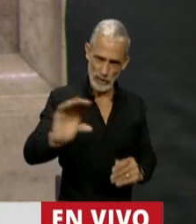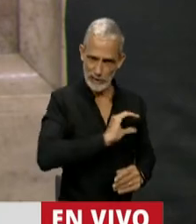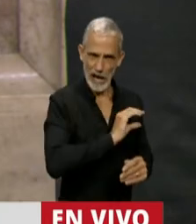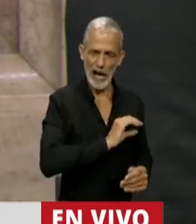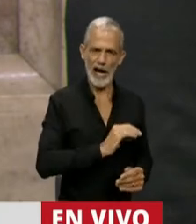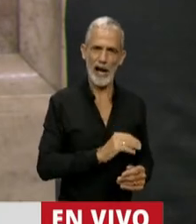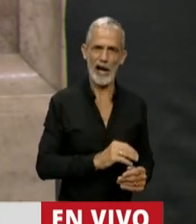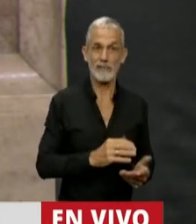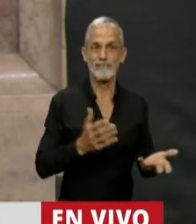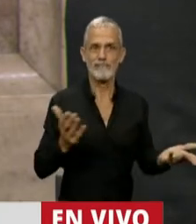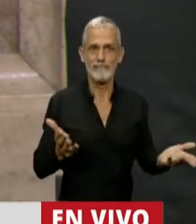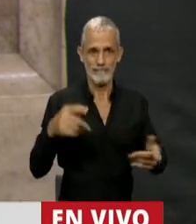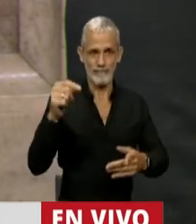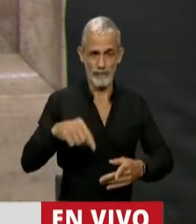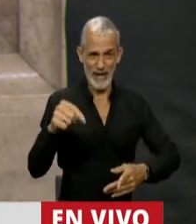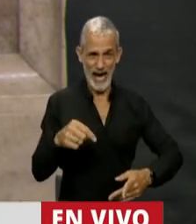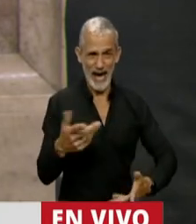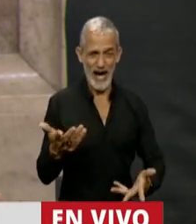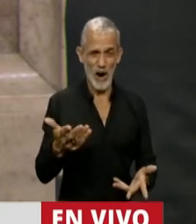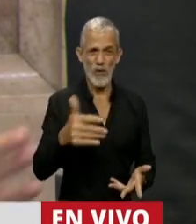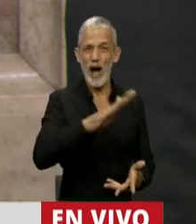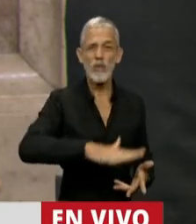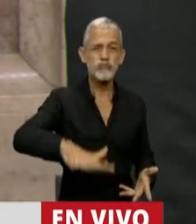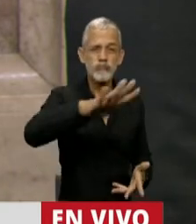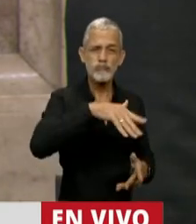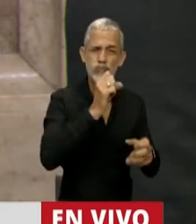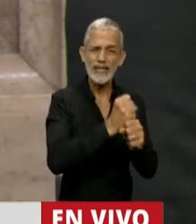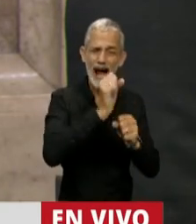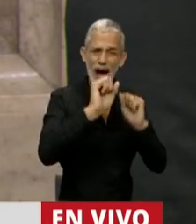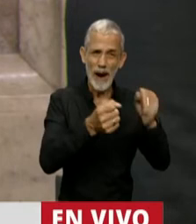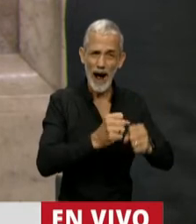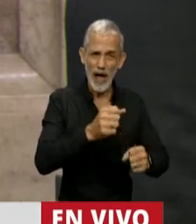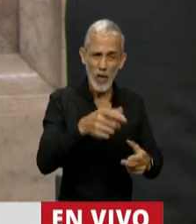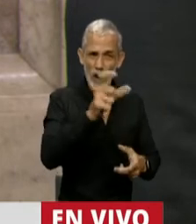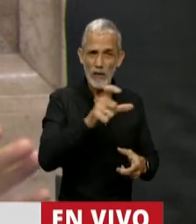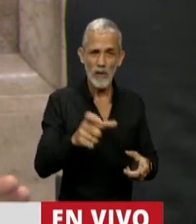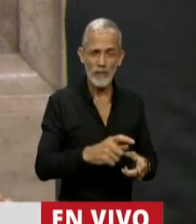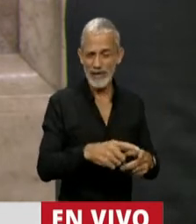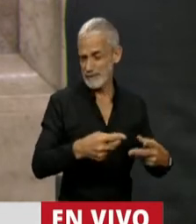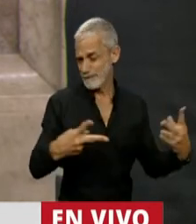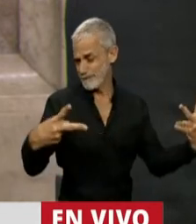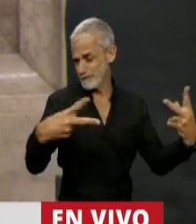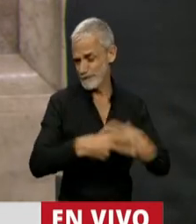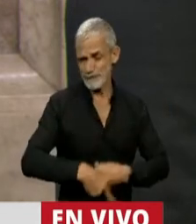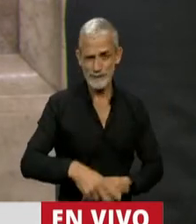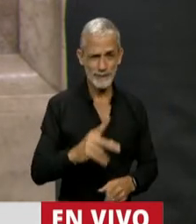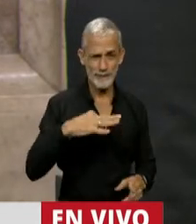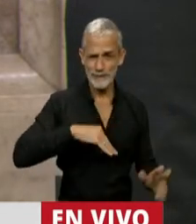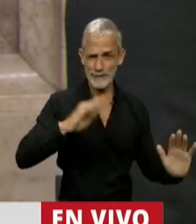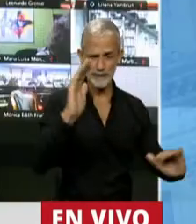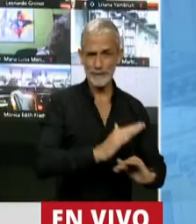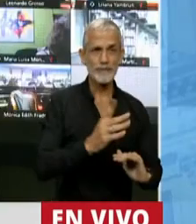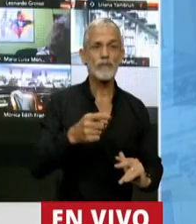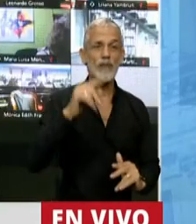Ahora, mientras la población trabajadora de la provincia de Buenos Aires recibió un ajuste brutal, ahora Alberto